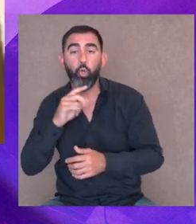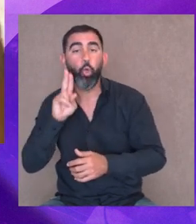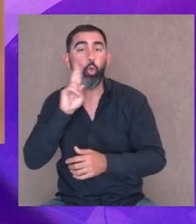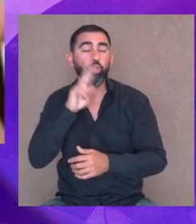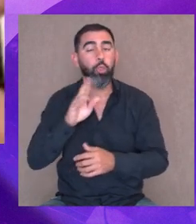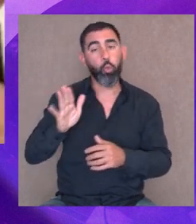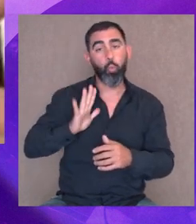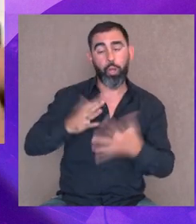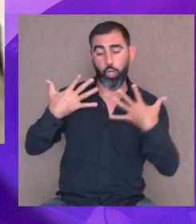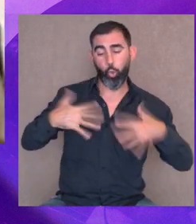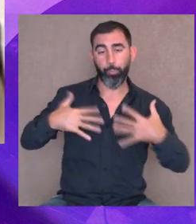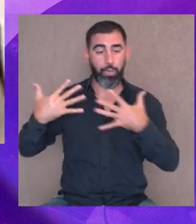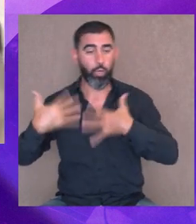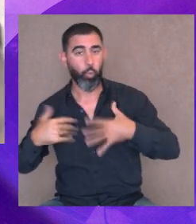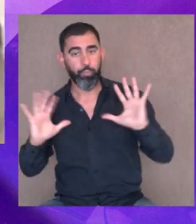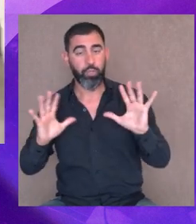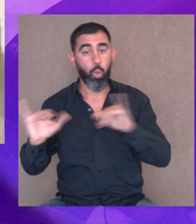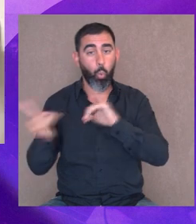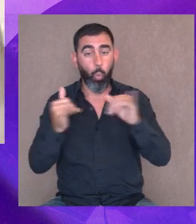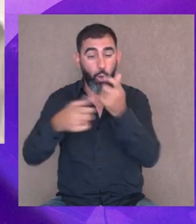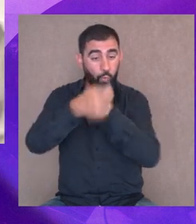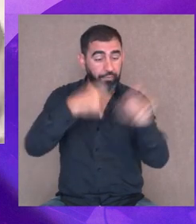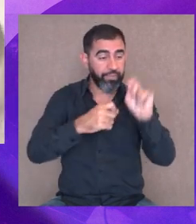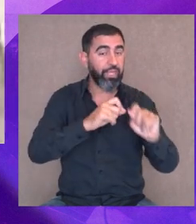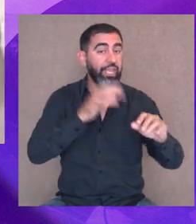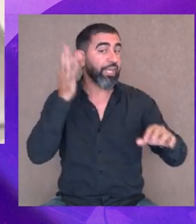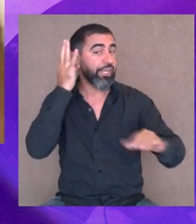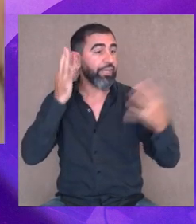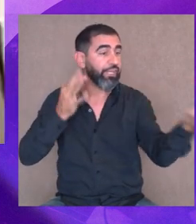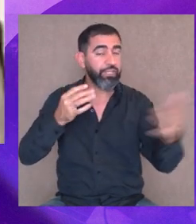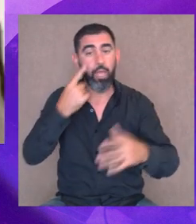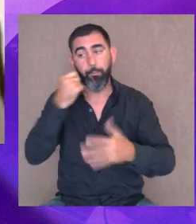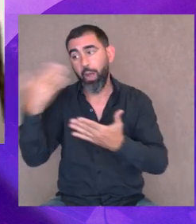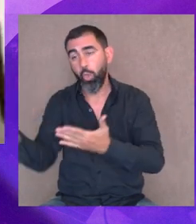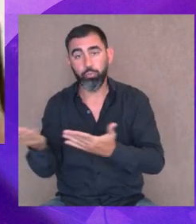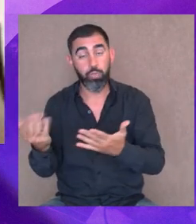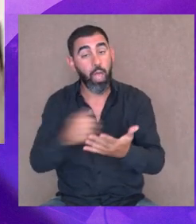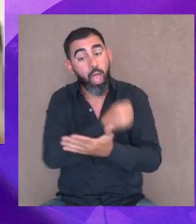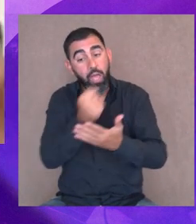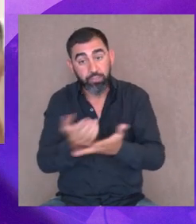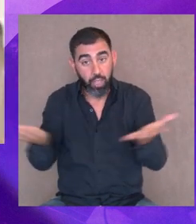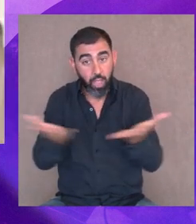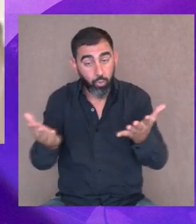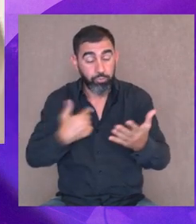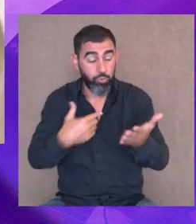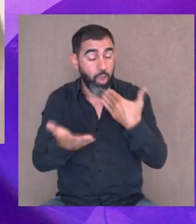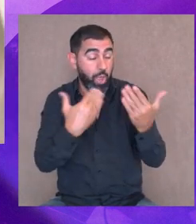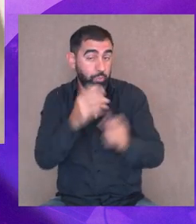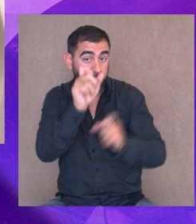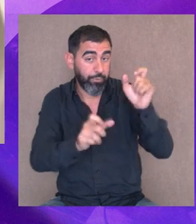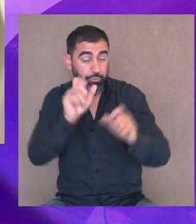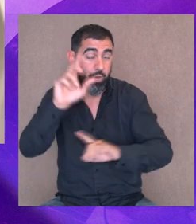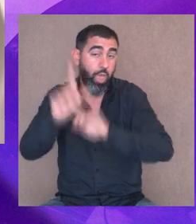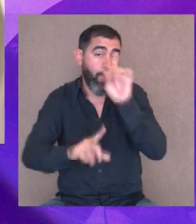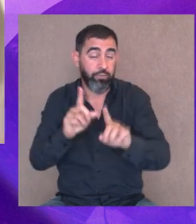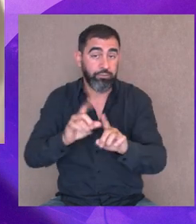los varones, el rosa para las mujeres, entras a la juguetería y hay un lado para unos y otro lado para otros, pero hasta el día de hoy hablás con mucha gente,